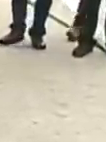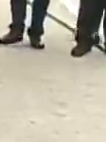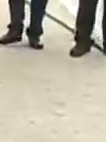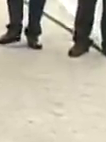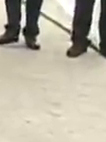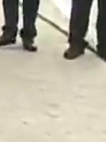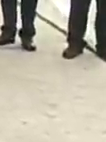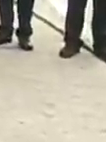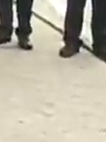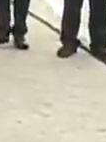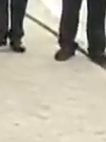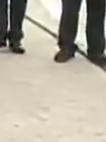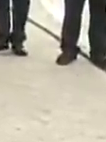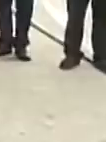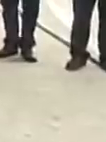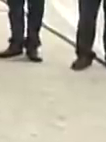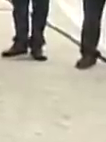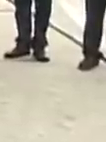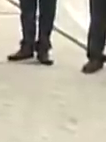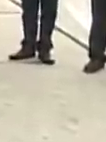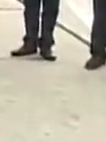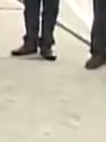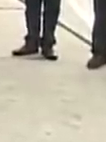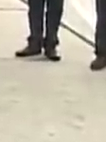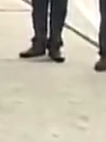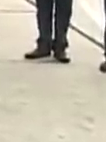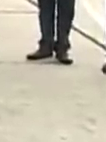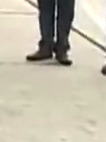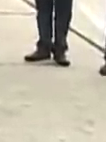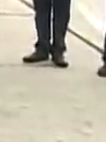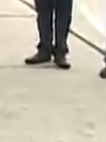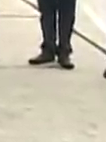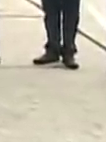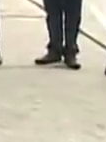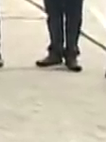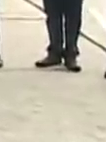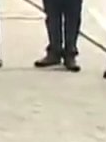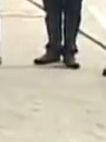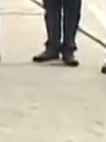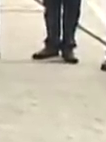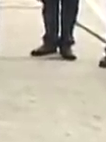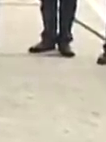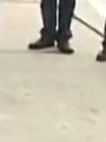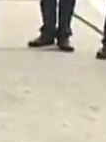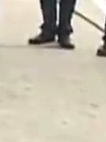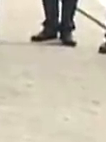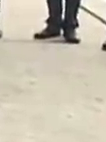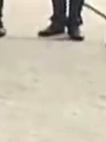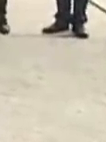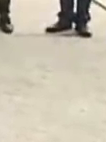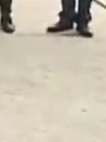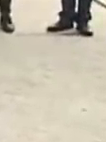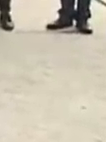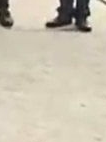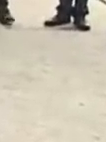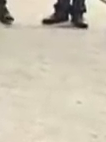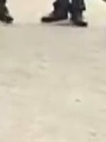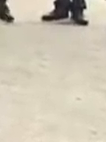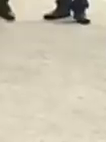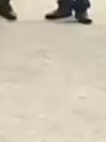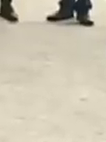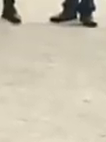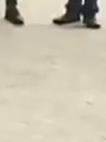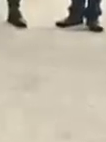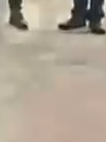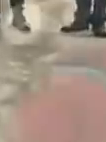es mi orgullo y la naturaleza. Algo sobrenatural, es mi gaita divina, que me envuelve y me